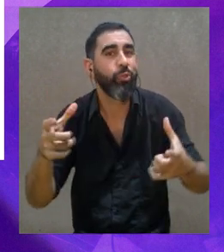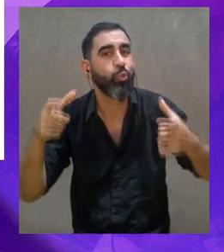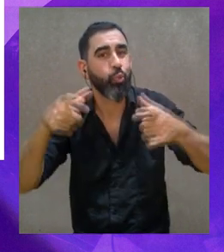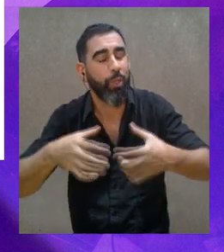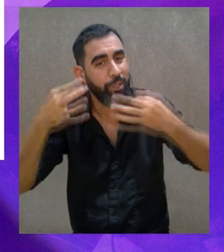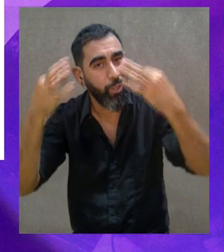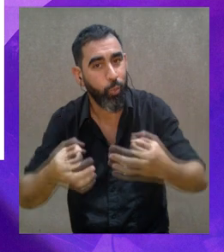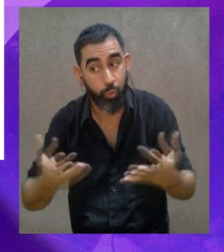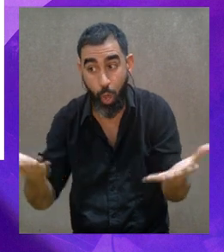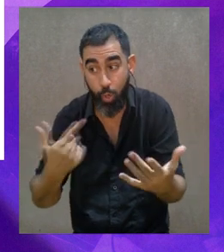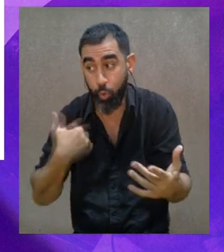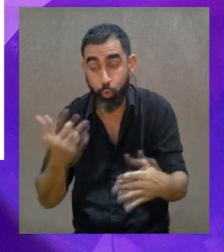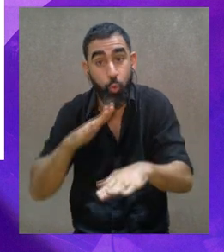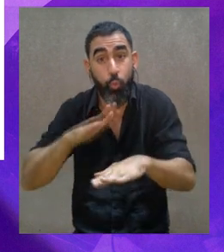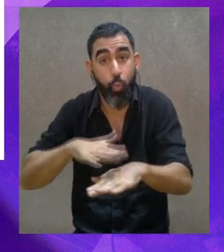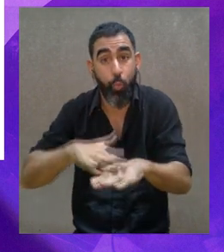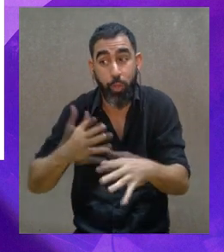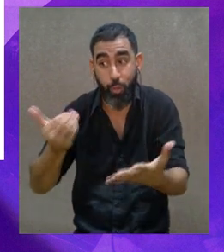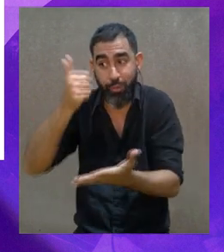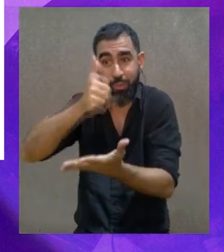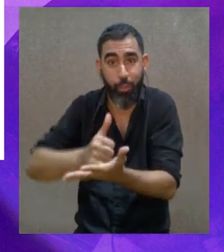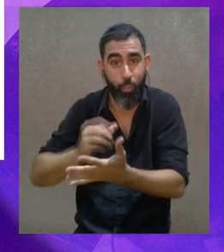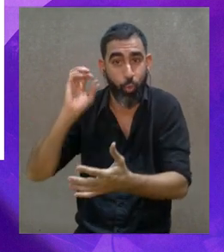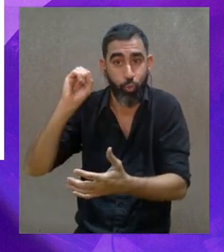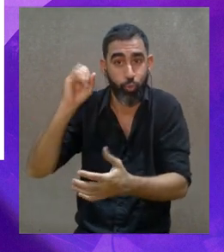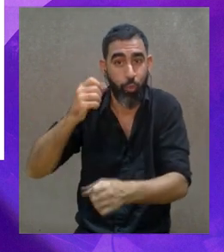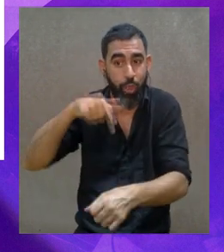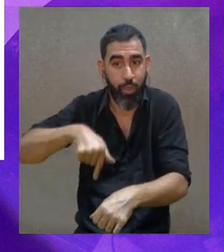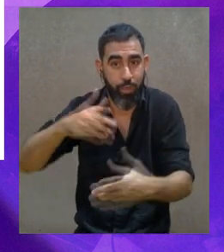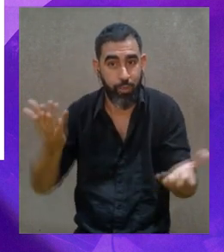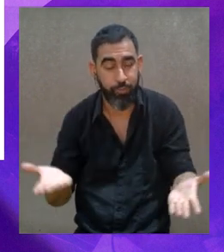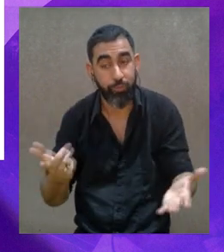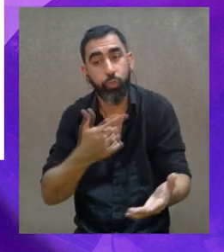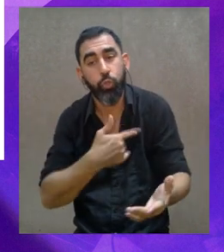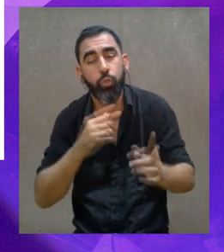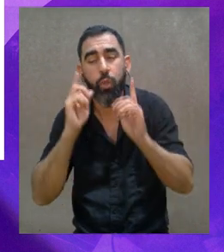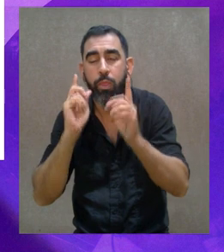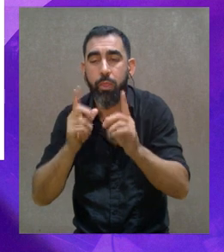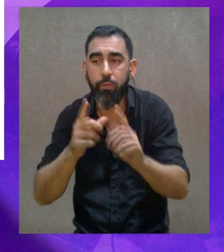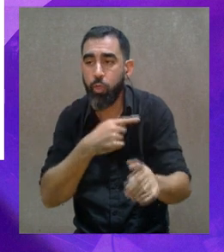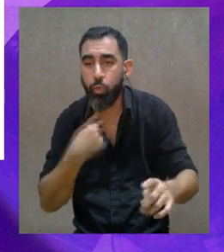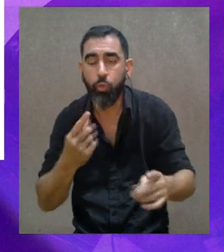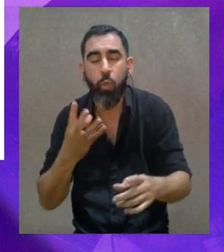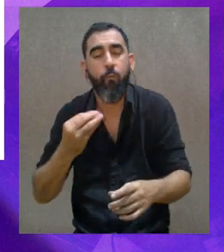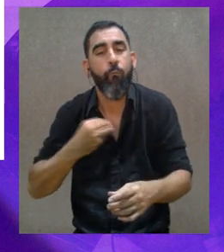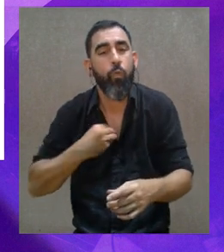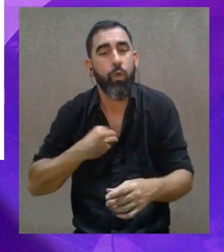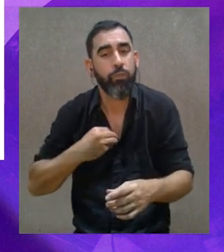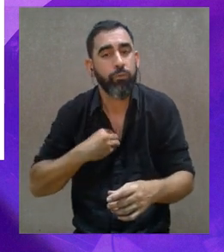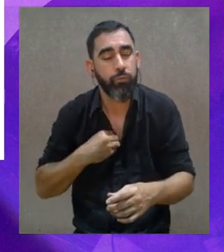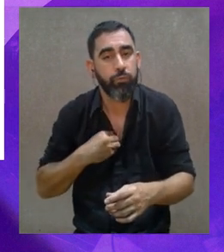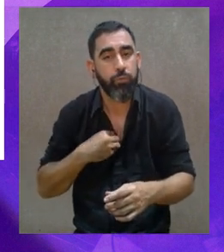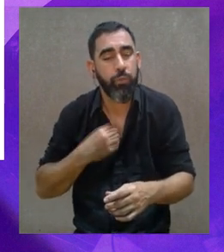de transformar y de quebrar y de salir de lo cómodo y de romper barreras y de discutir y de pelear